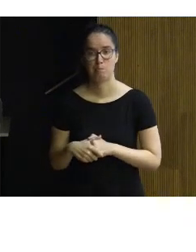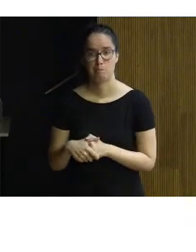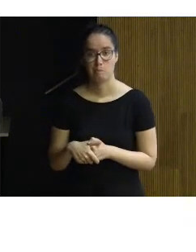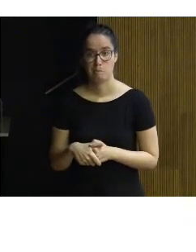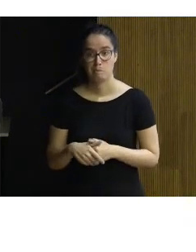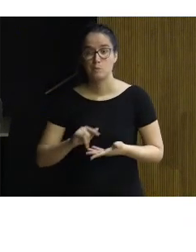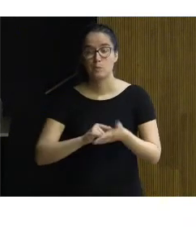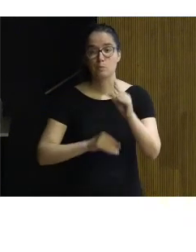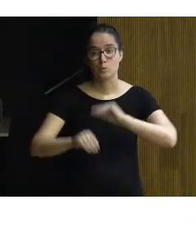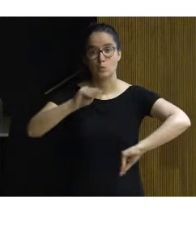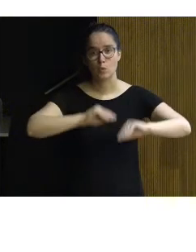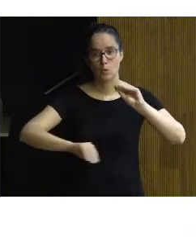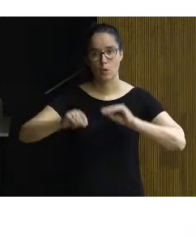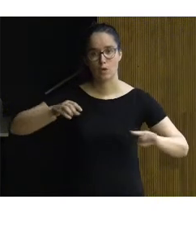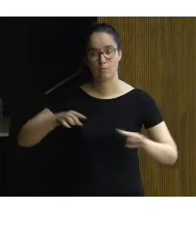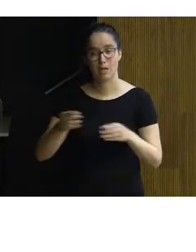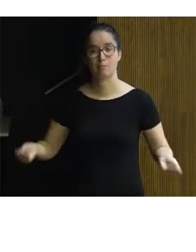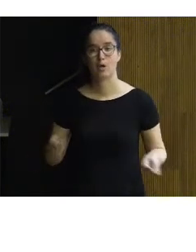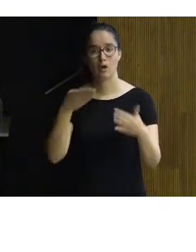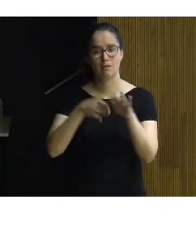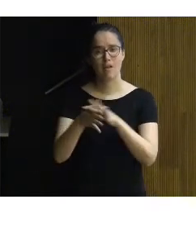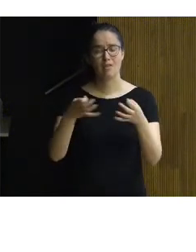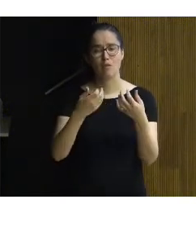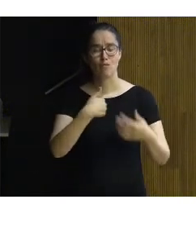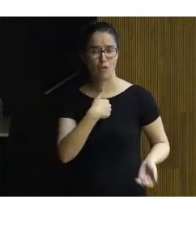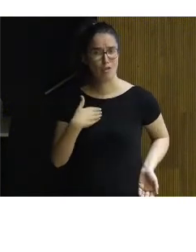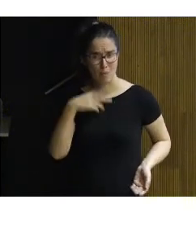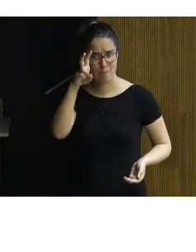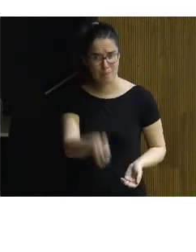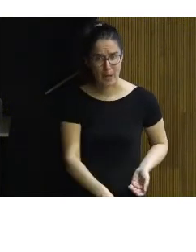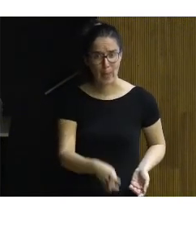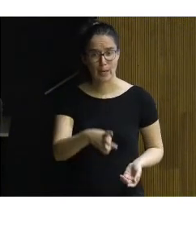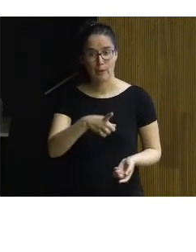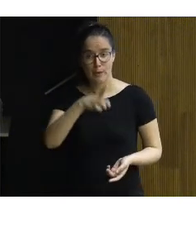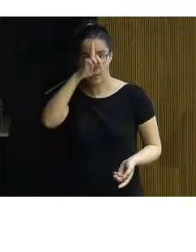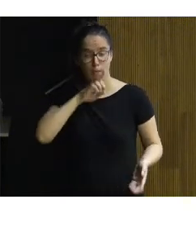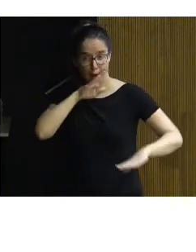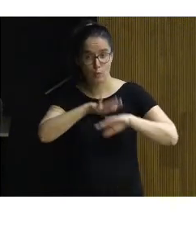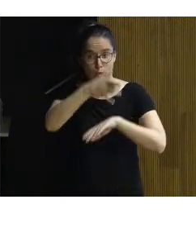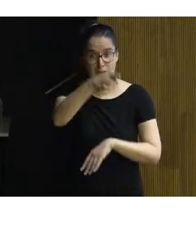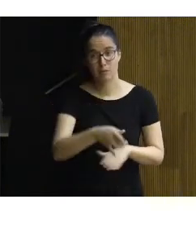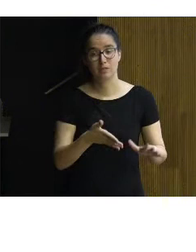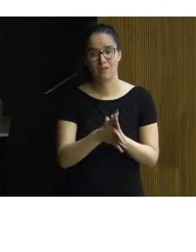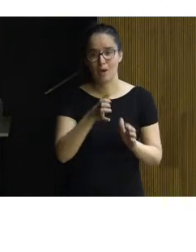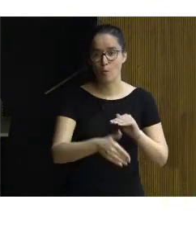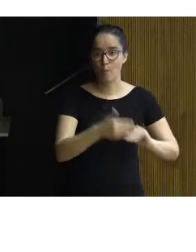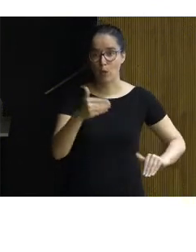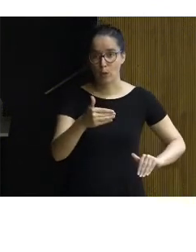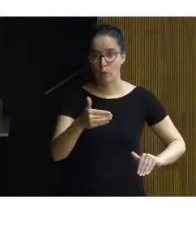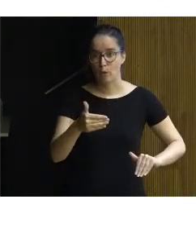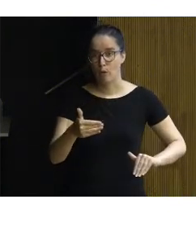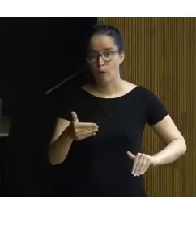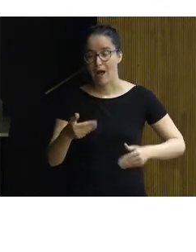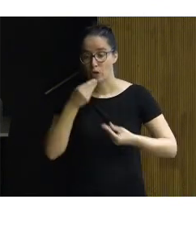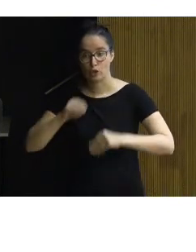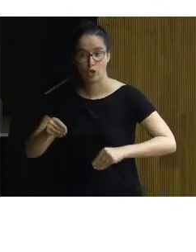Las soluciones que se adopten para mejorar la accesibilidad deben ser funcionales y estéticamente correctas de manera que lo contemporáneo no moleste